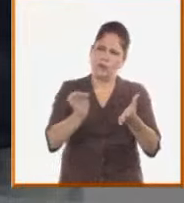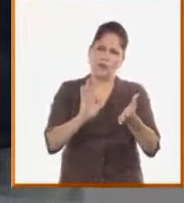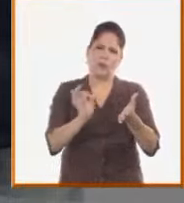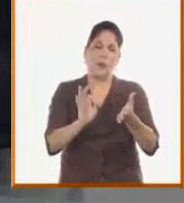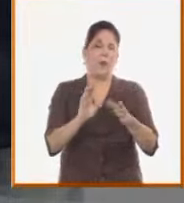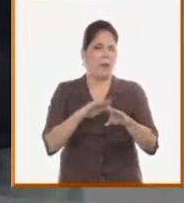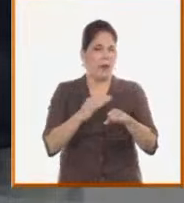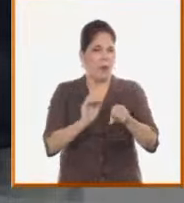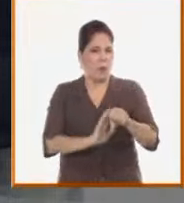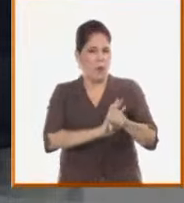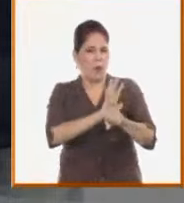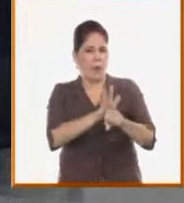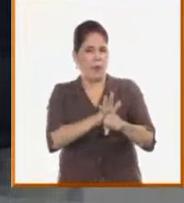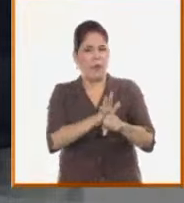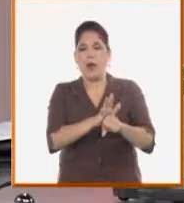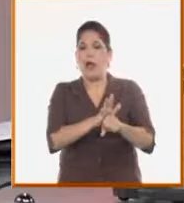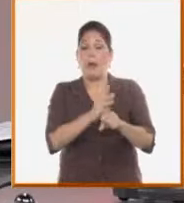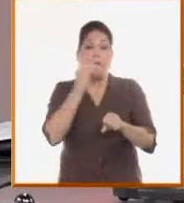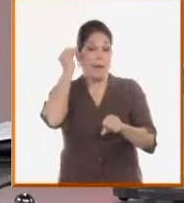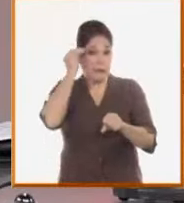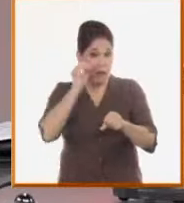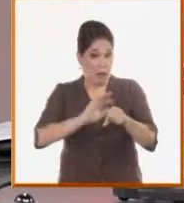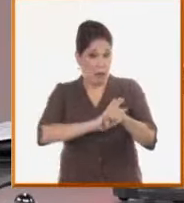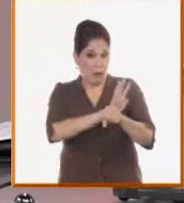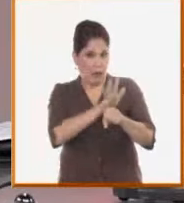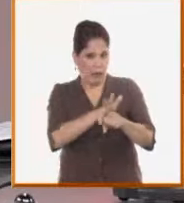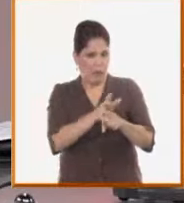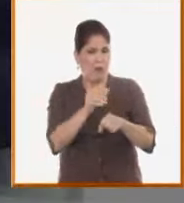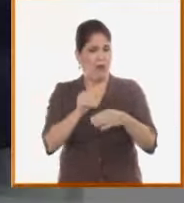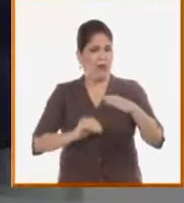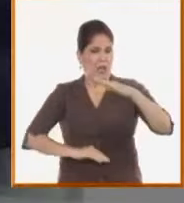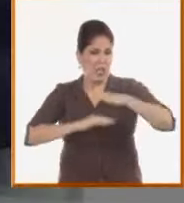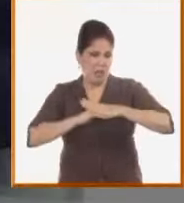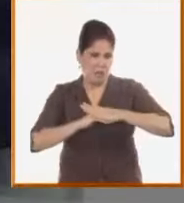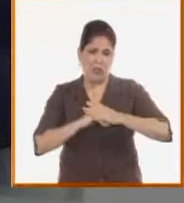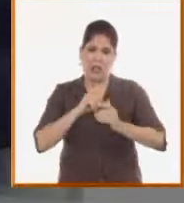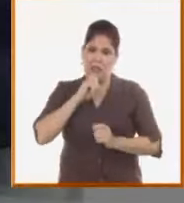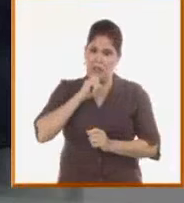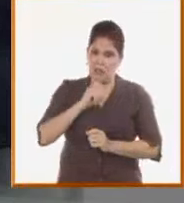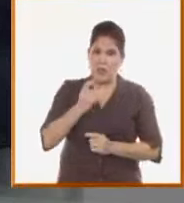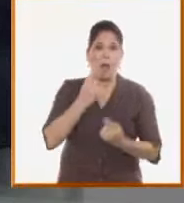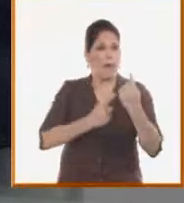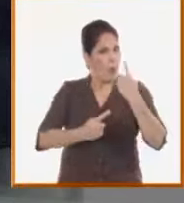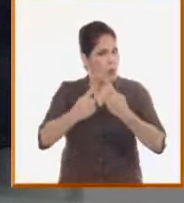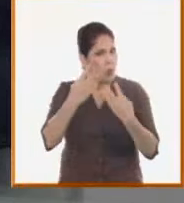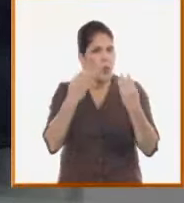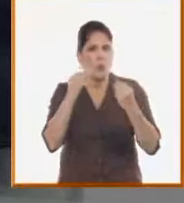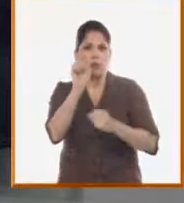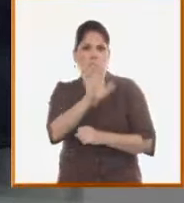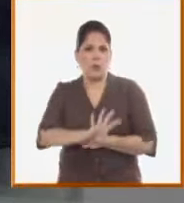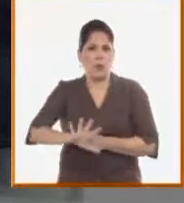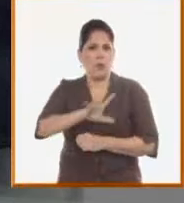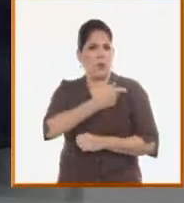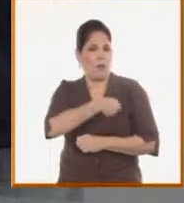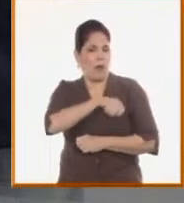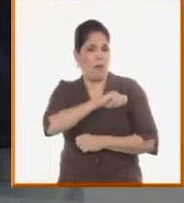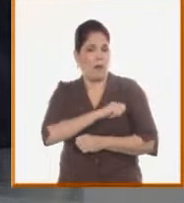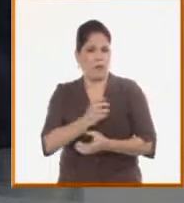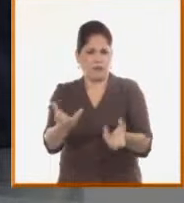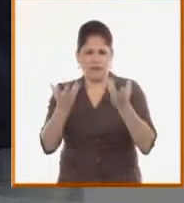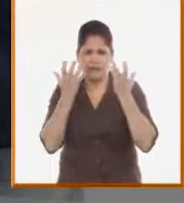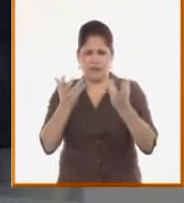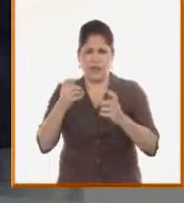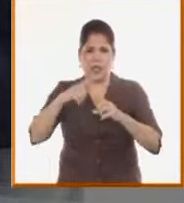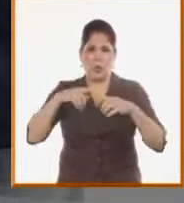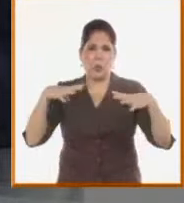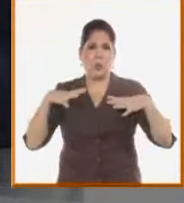después de la pandemia iba a ser limitada. Podemos decir que hay países que tienen un boom turístico, incluso en Europa, España, se